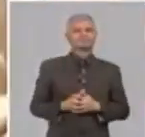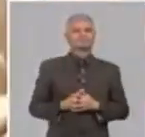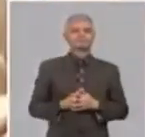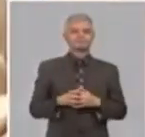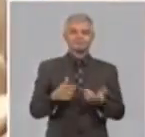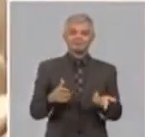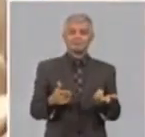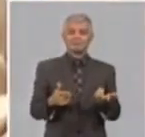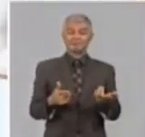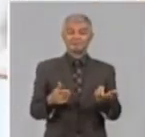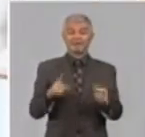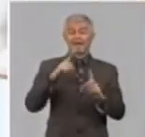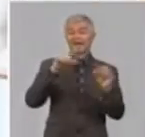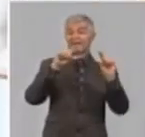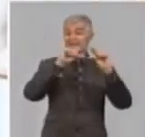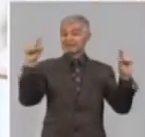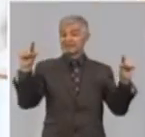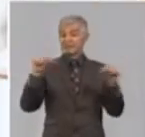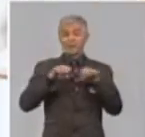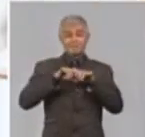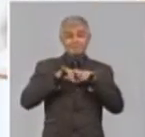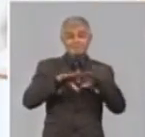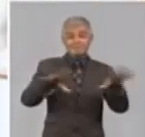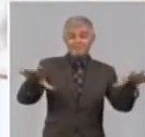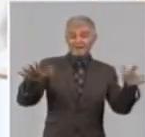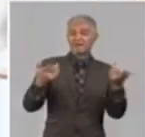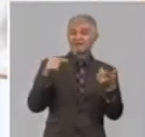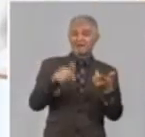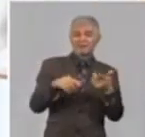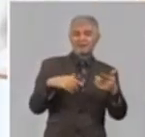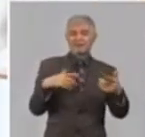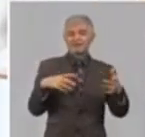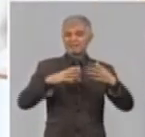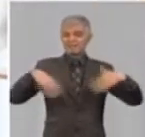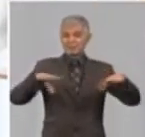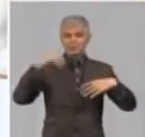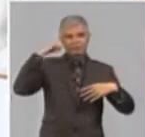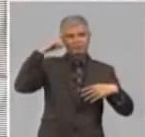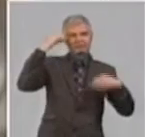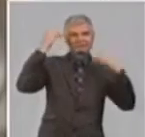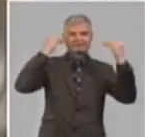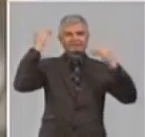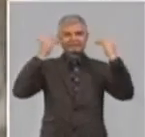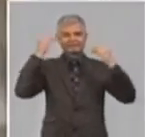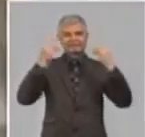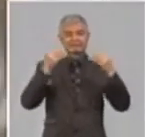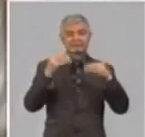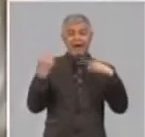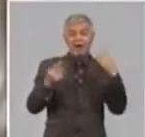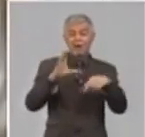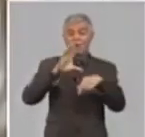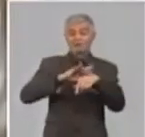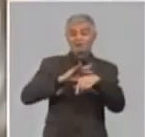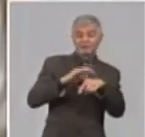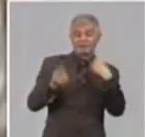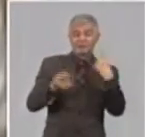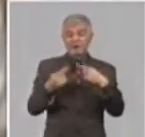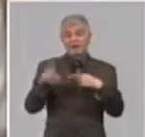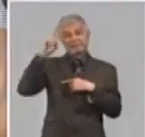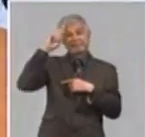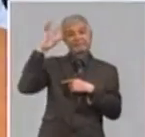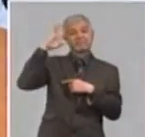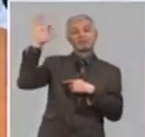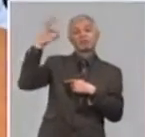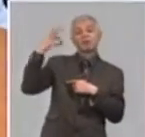Lidiar con temas relacionados a pandemias, el estrés que produce la incertidumbre de estar contagiado son cuestiones que no le son ajenas a la psicóloga